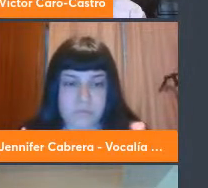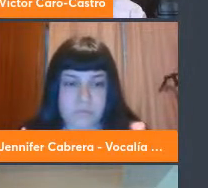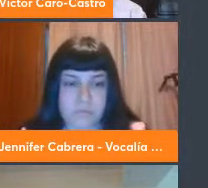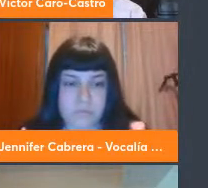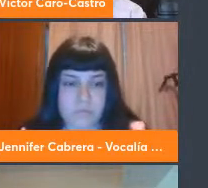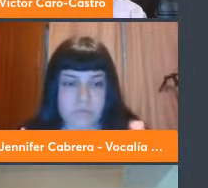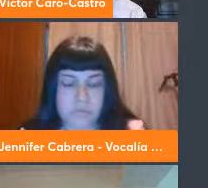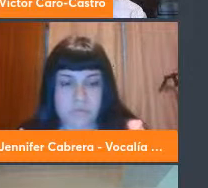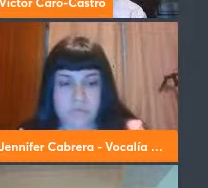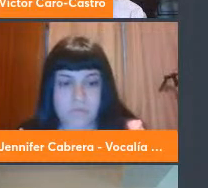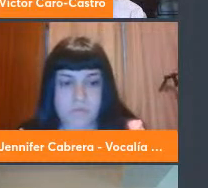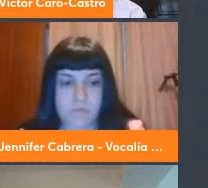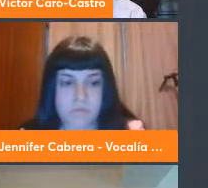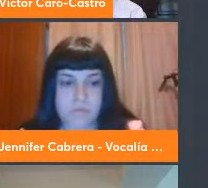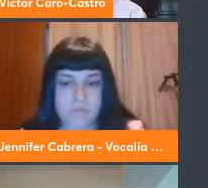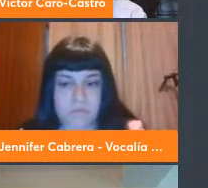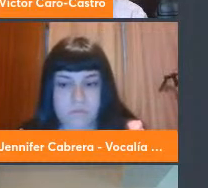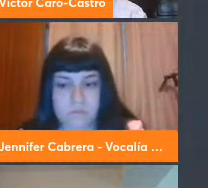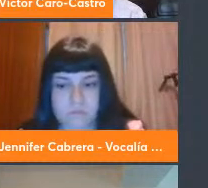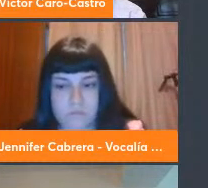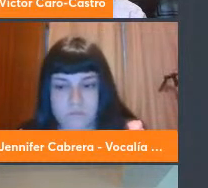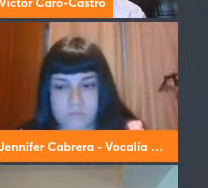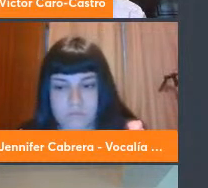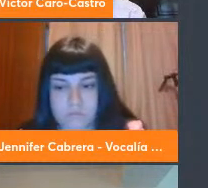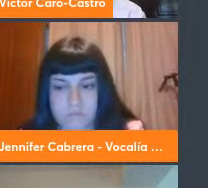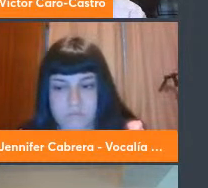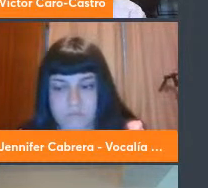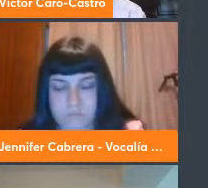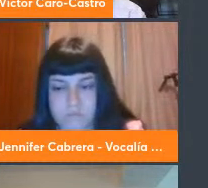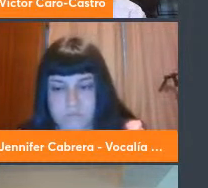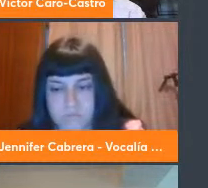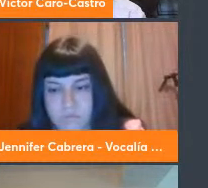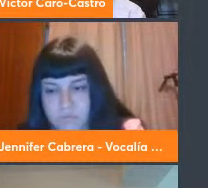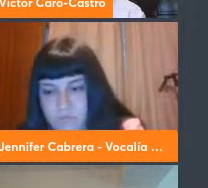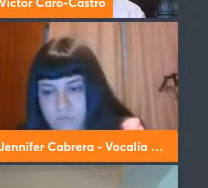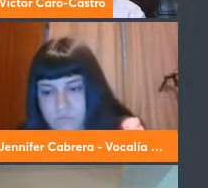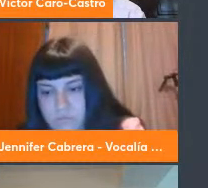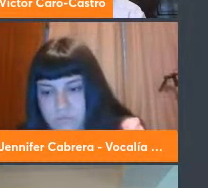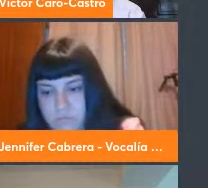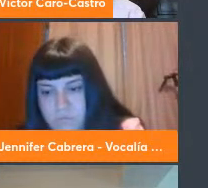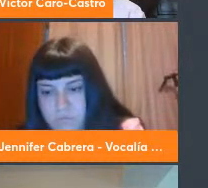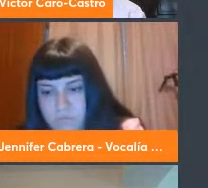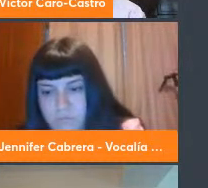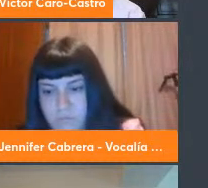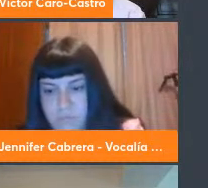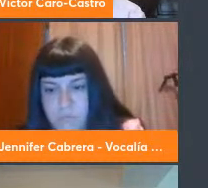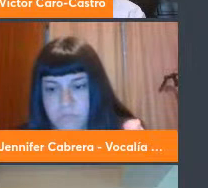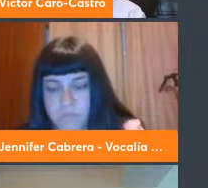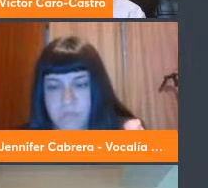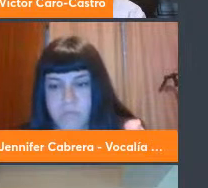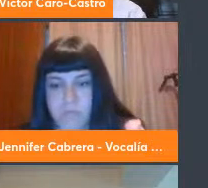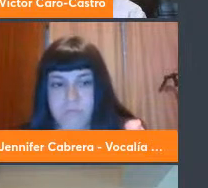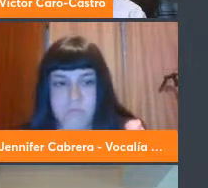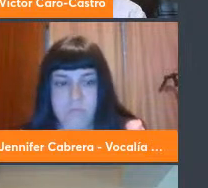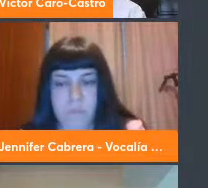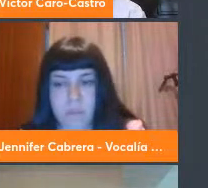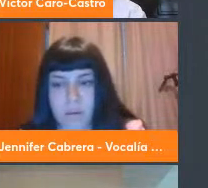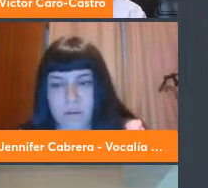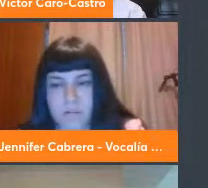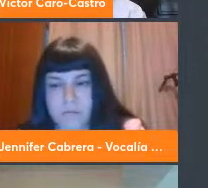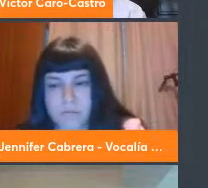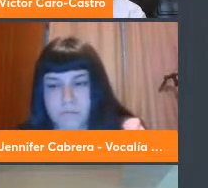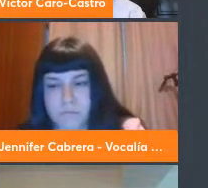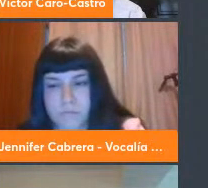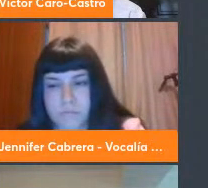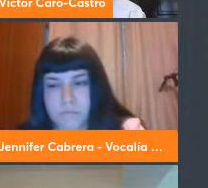avances en los acuerdos entre Estados Unidos y China en la mención de la reducción progresiva del uso del carbón si no